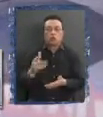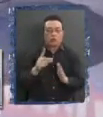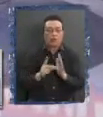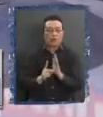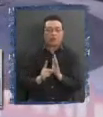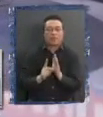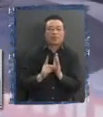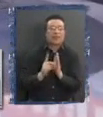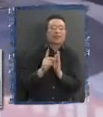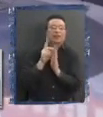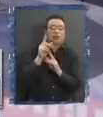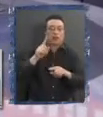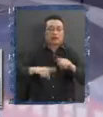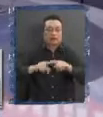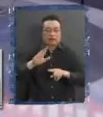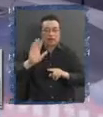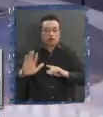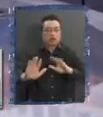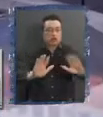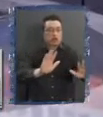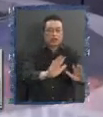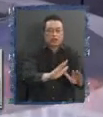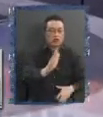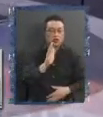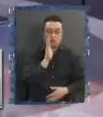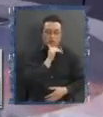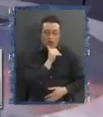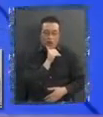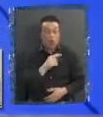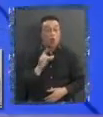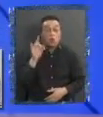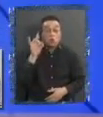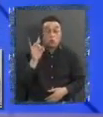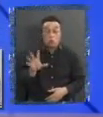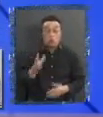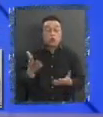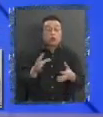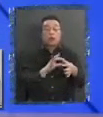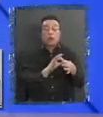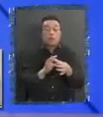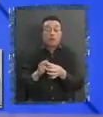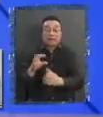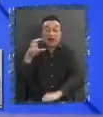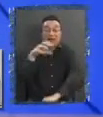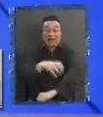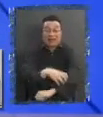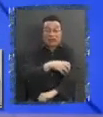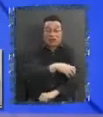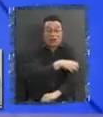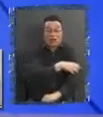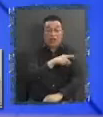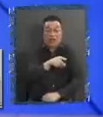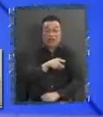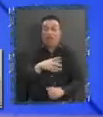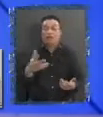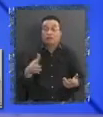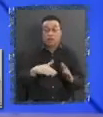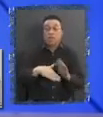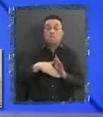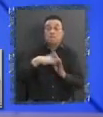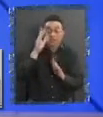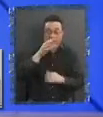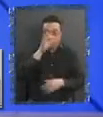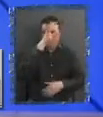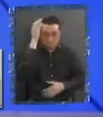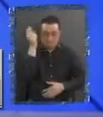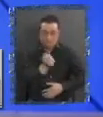territorial. Y lo único que ocurre allá es que, sobre todo en la zona mapuche,